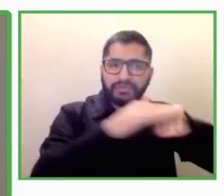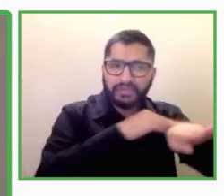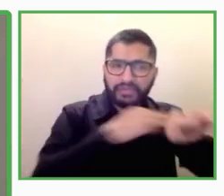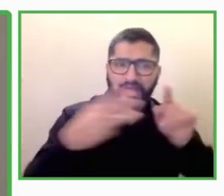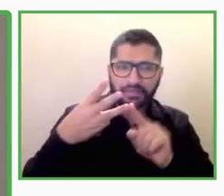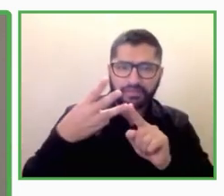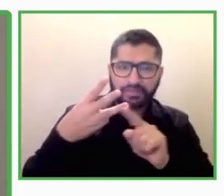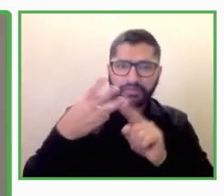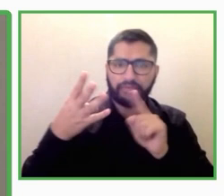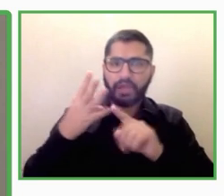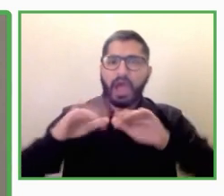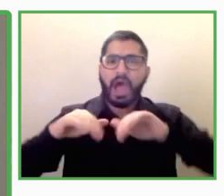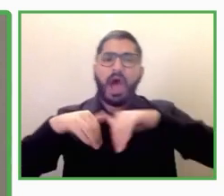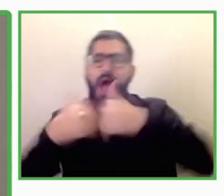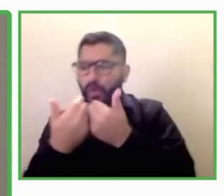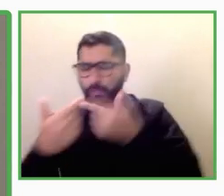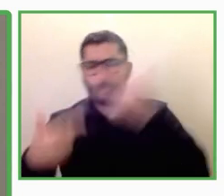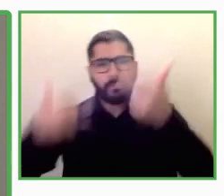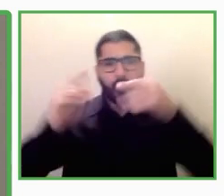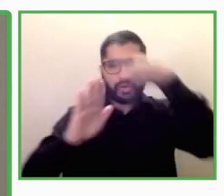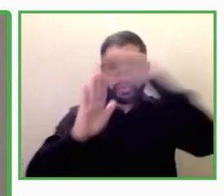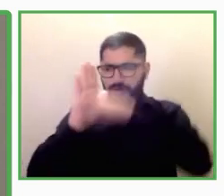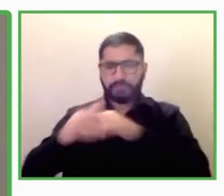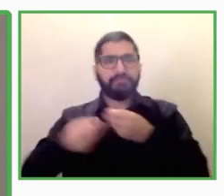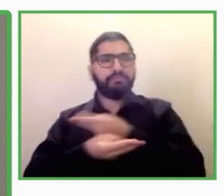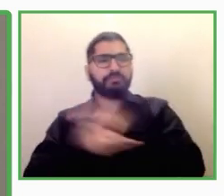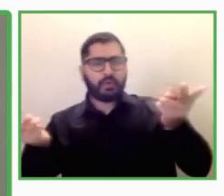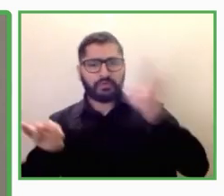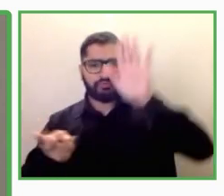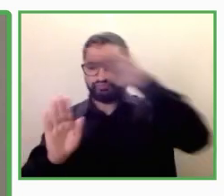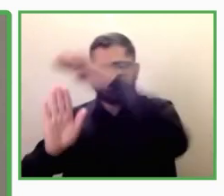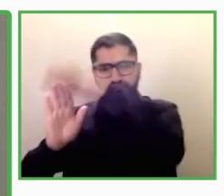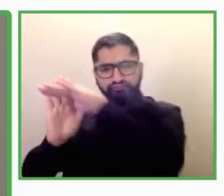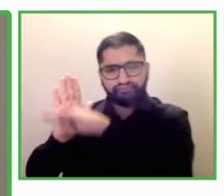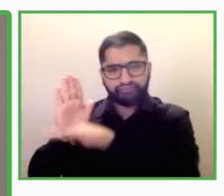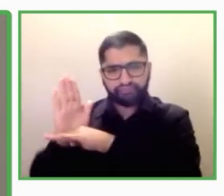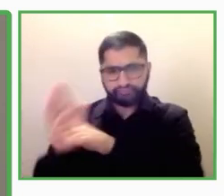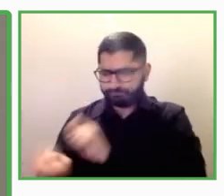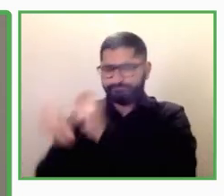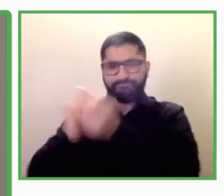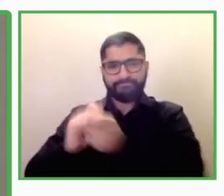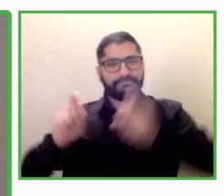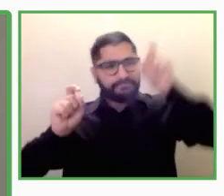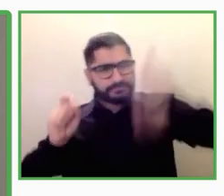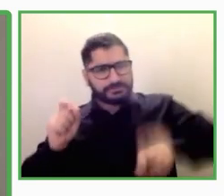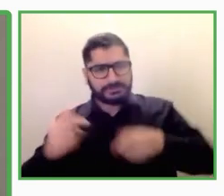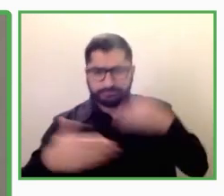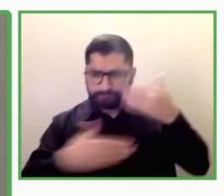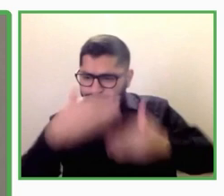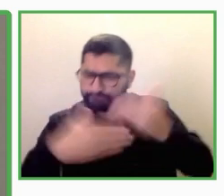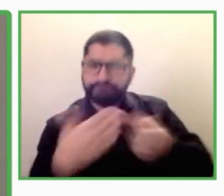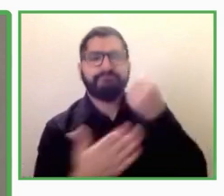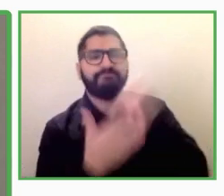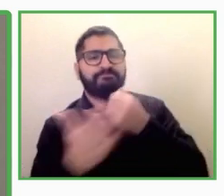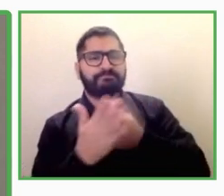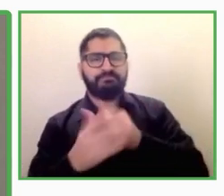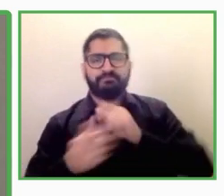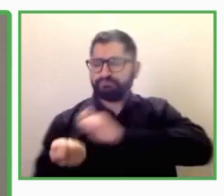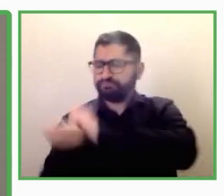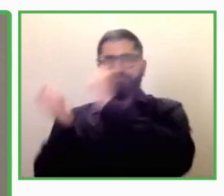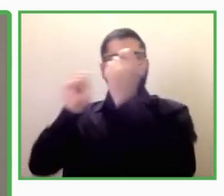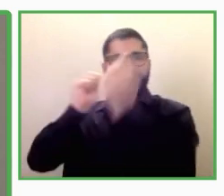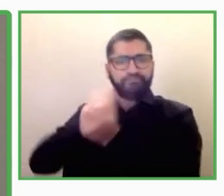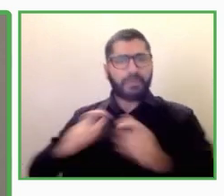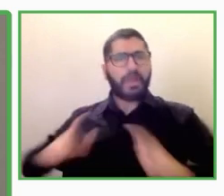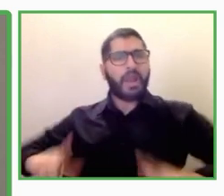capaces de luchar contra la discriminación precisamente durante esos procesos de contratación. Por ejemplo, cómo podemos